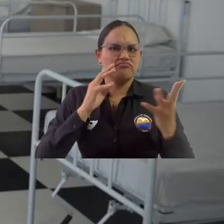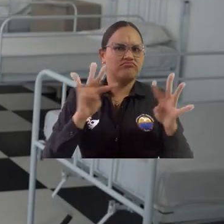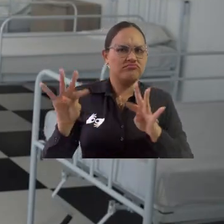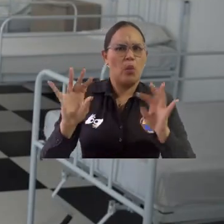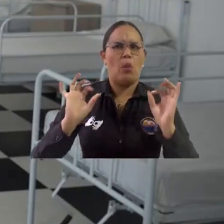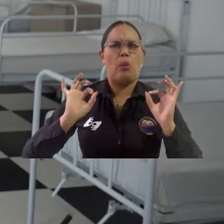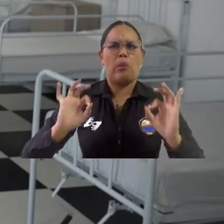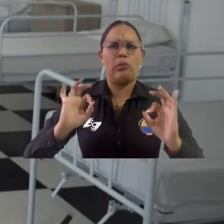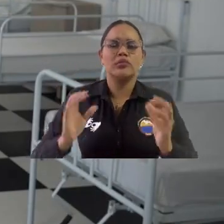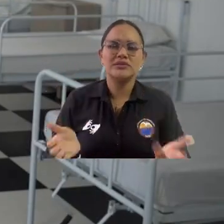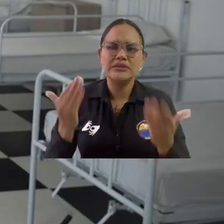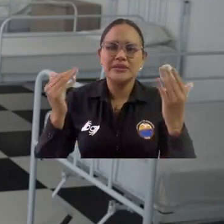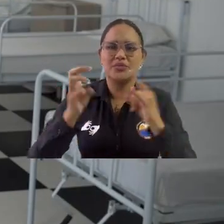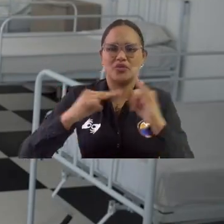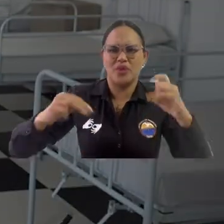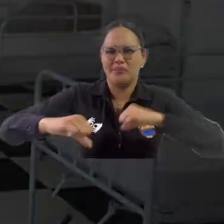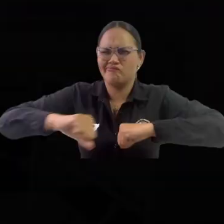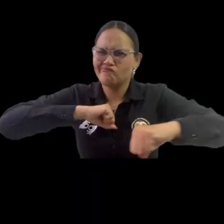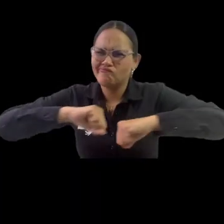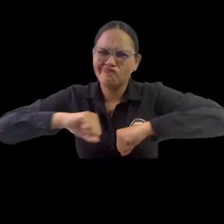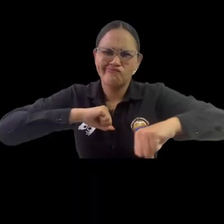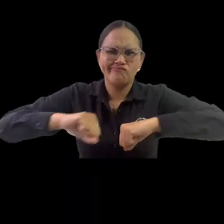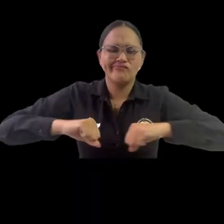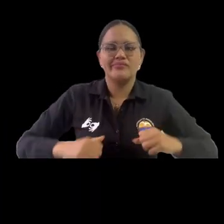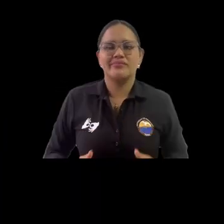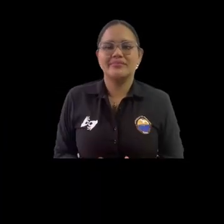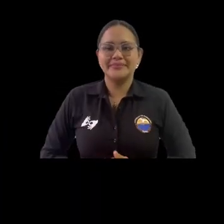trabajo dedicado, esforzado.